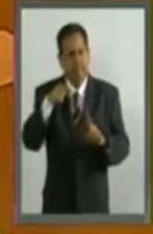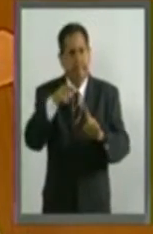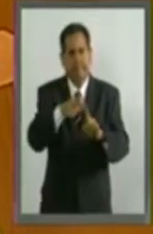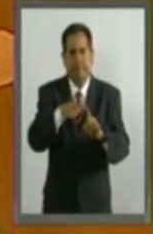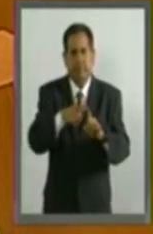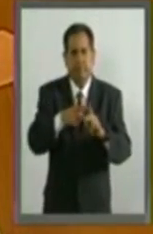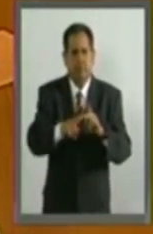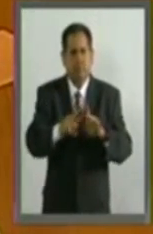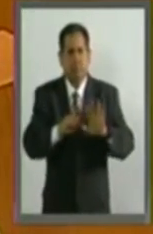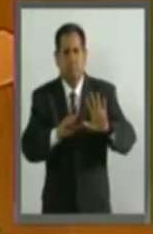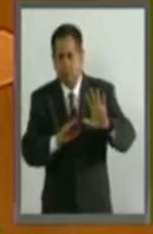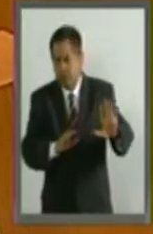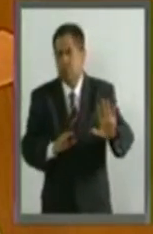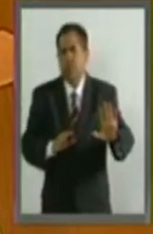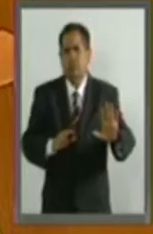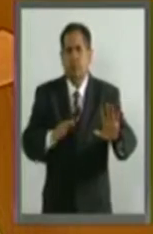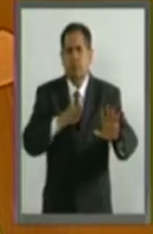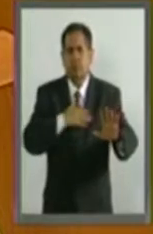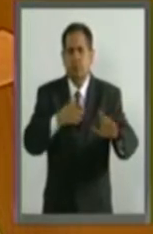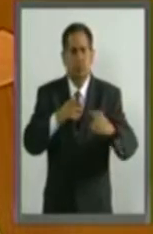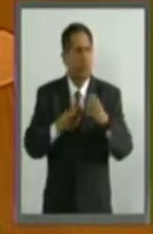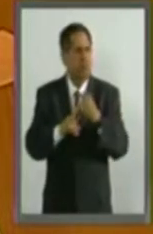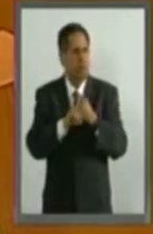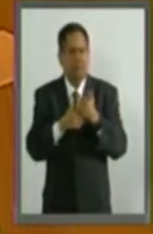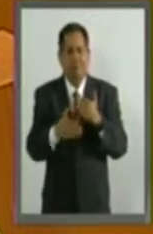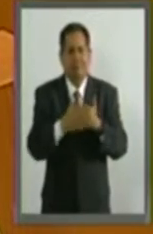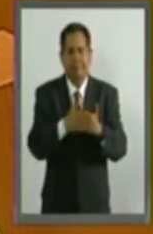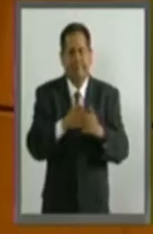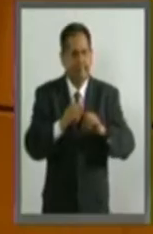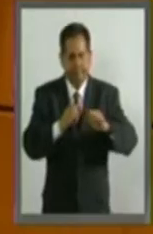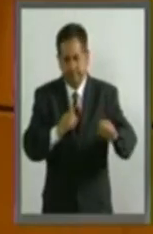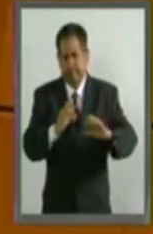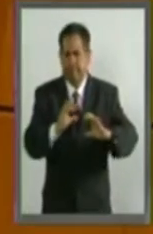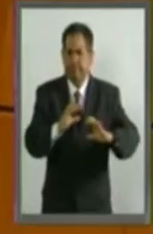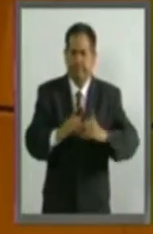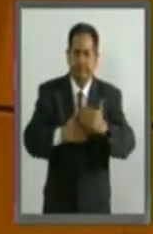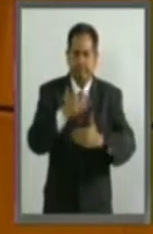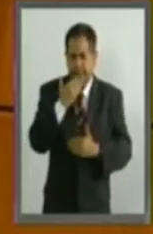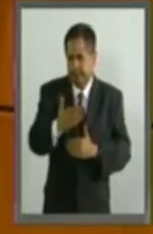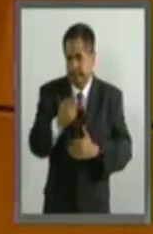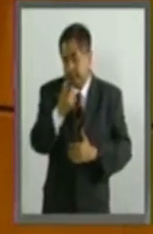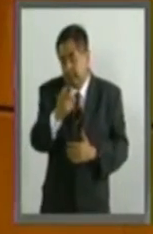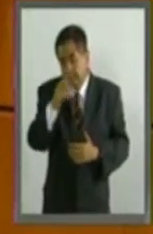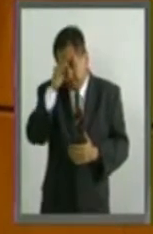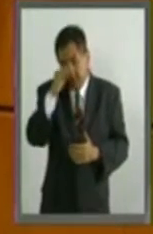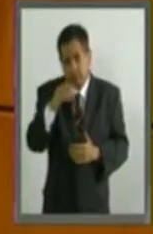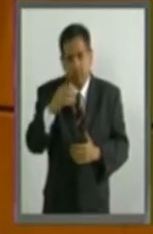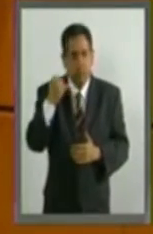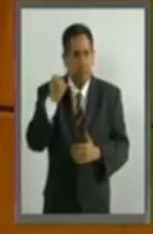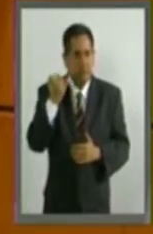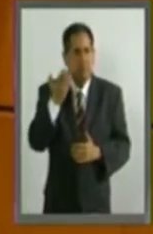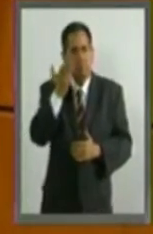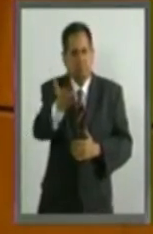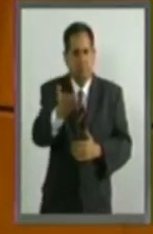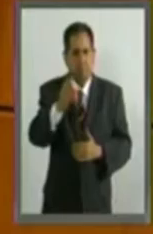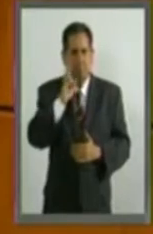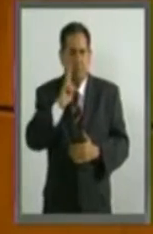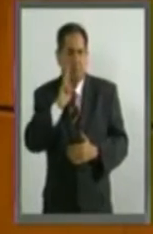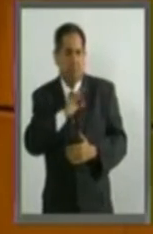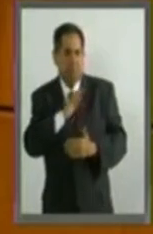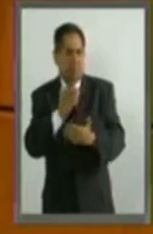que amortigüe el impacto en el corto plazo. Y en este sentido, quisiéramos hacerle el planteamiento